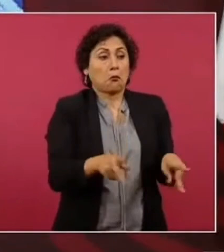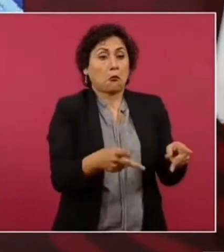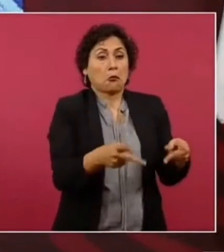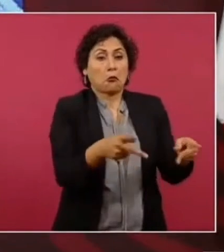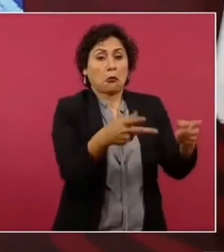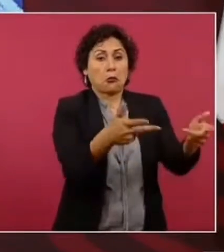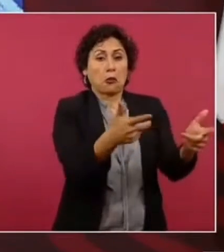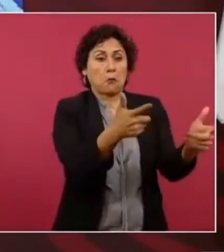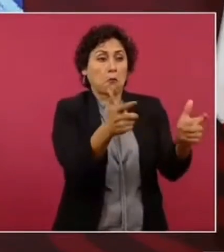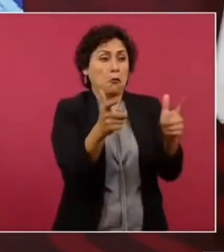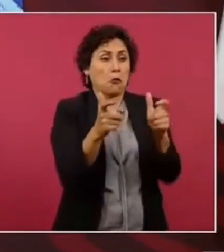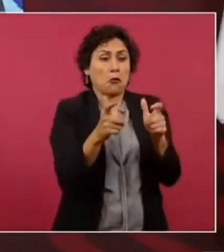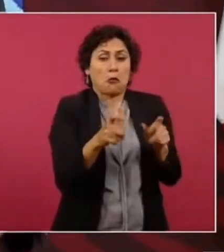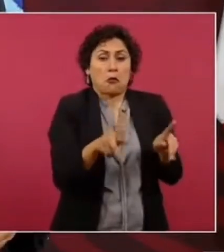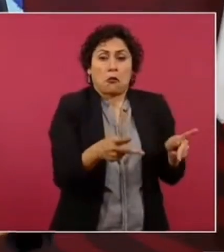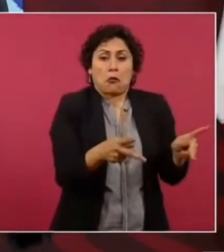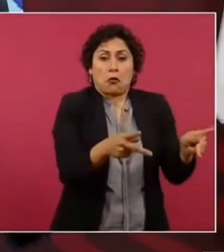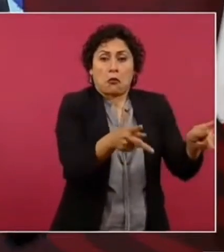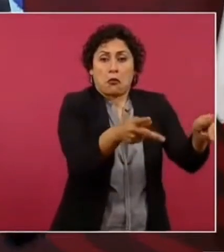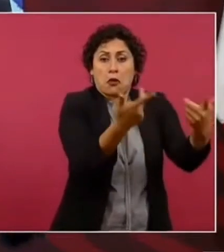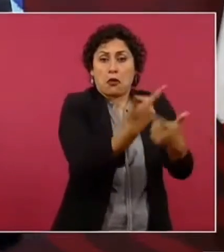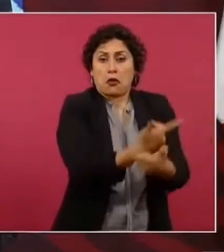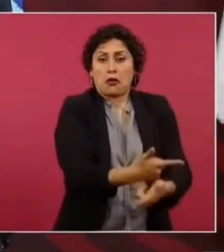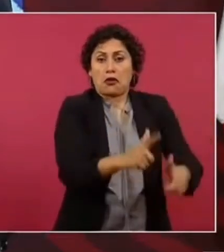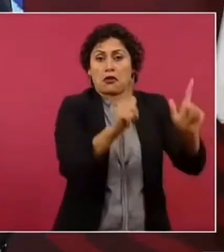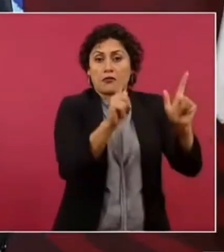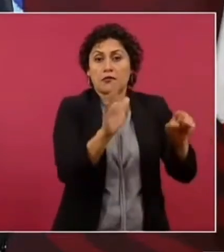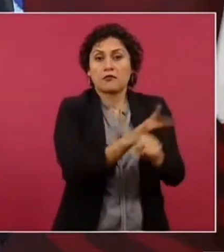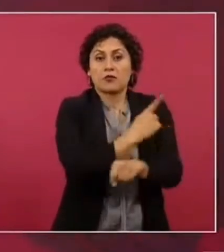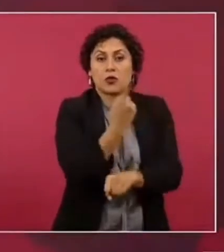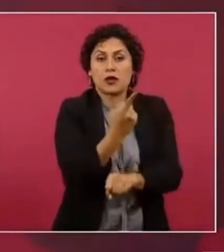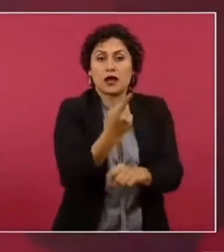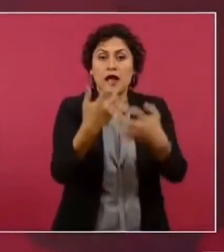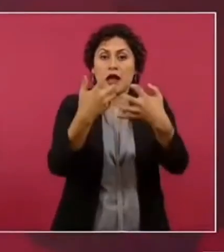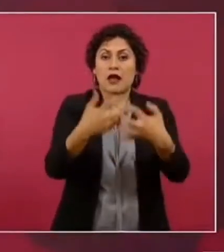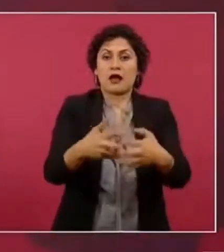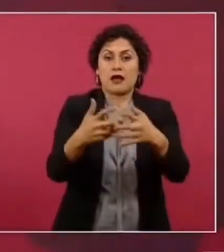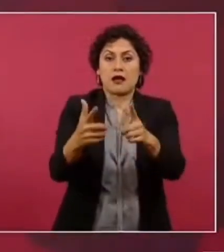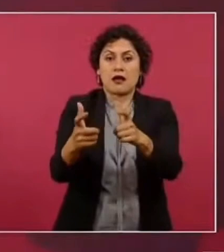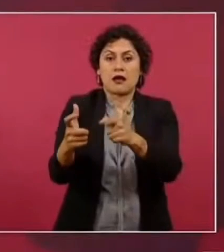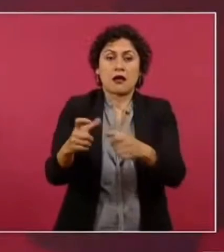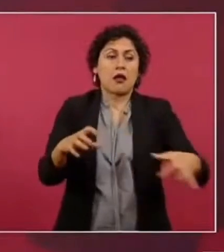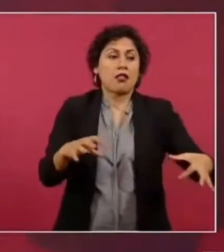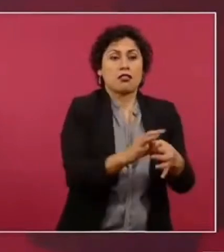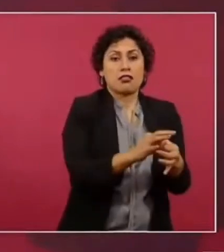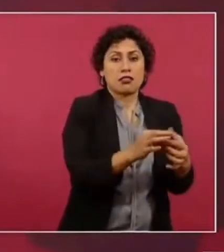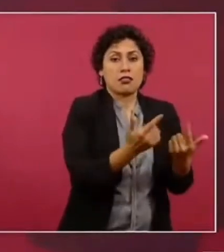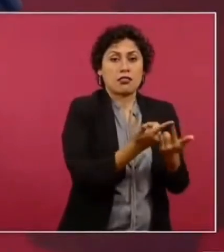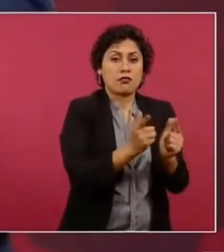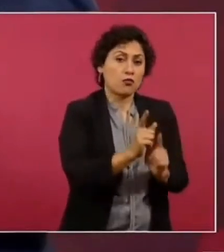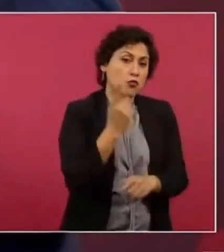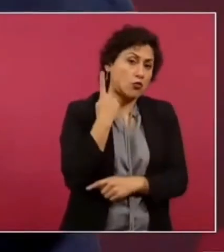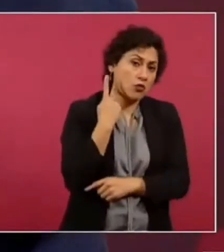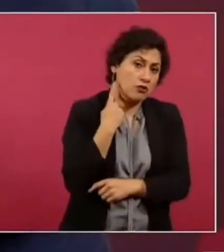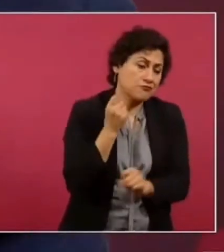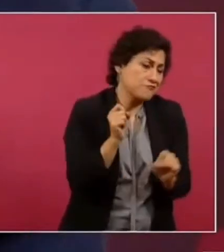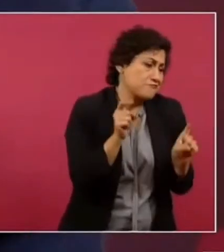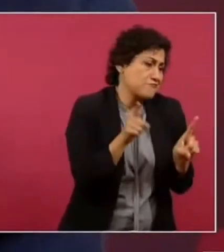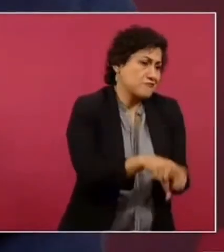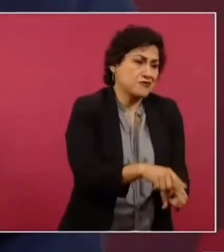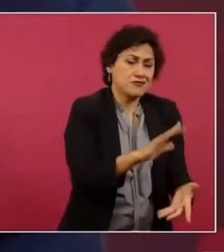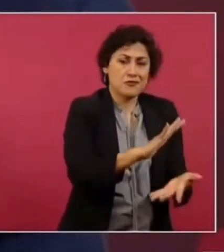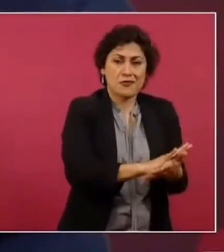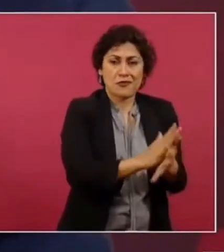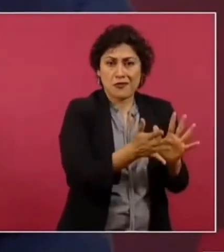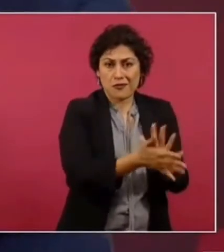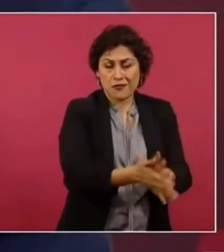por los intereses entonces entiendo muy bien lo del